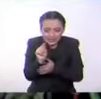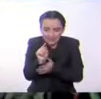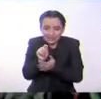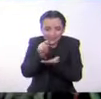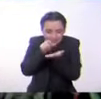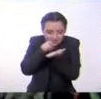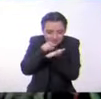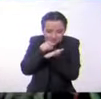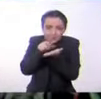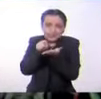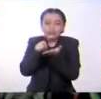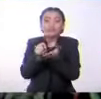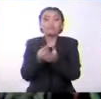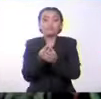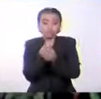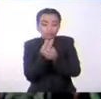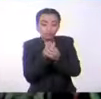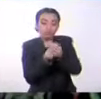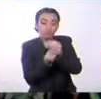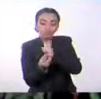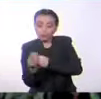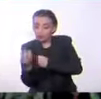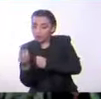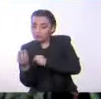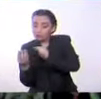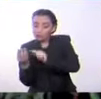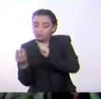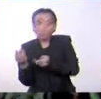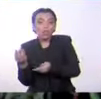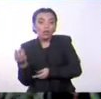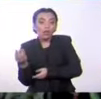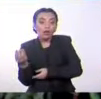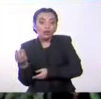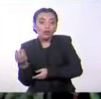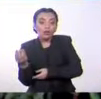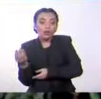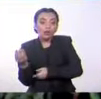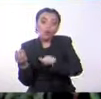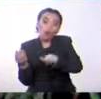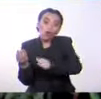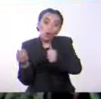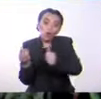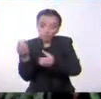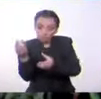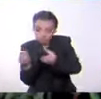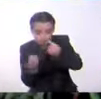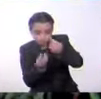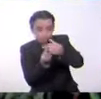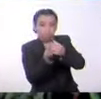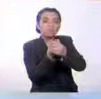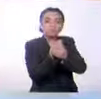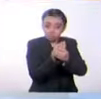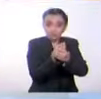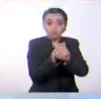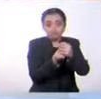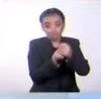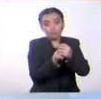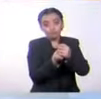pueden desarrollarse fuera de la madre y hay huevos que pueden desarrollarse dentro de la madre.